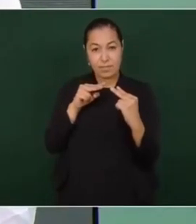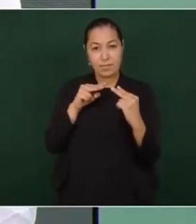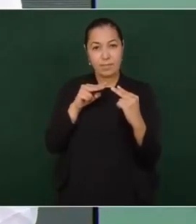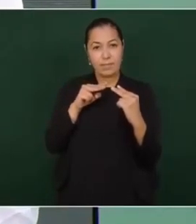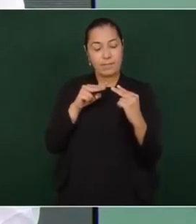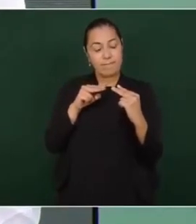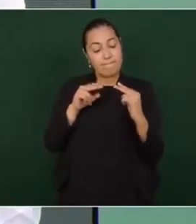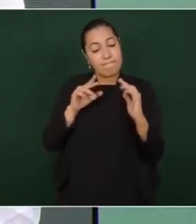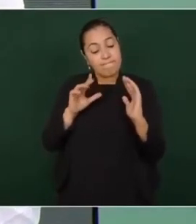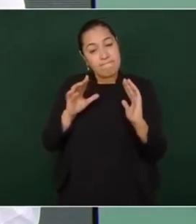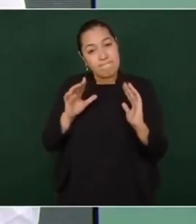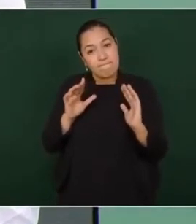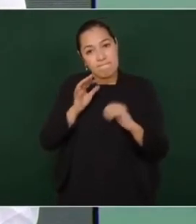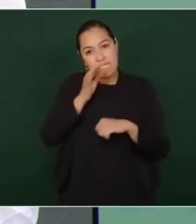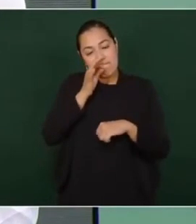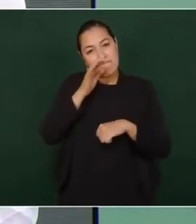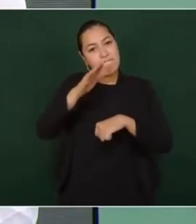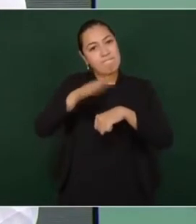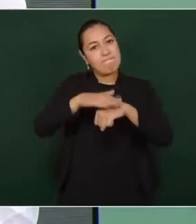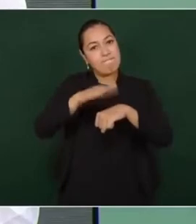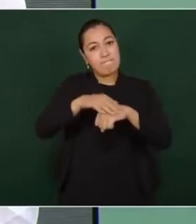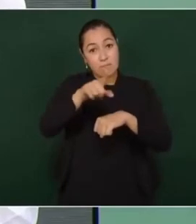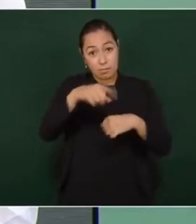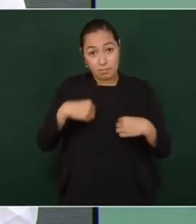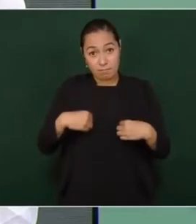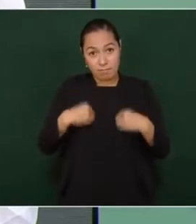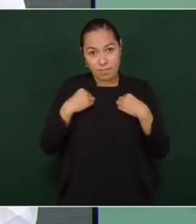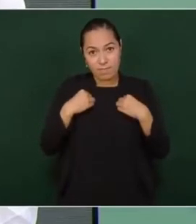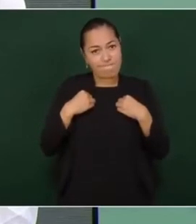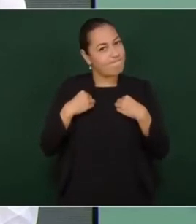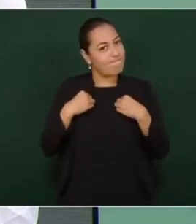no vas a seguir viviendo.